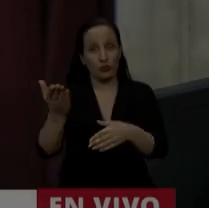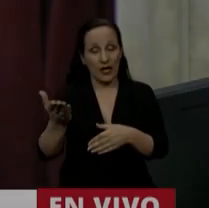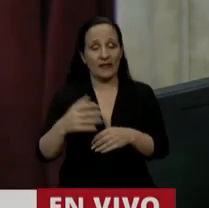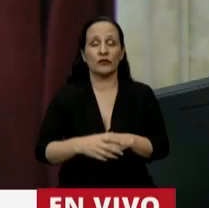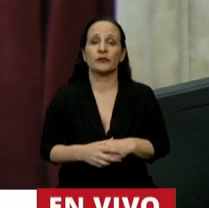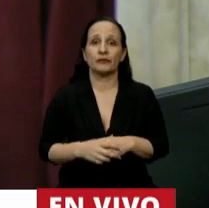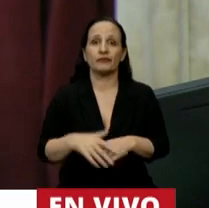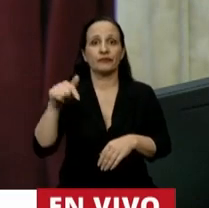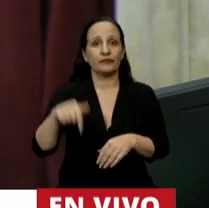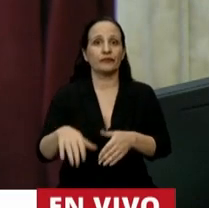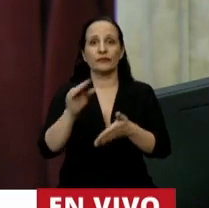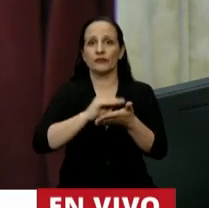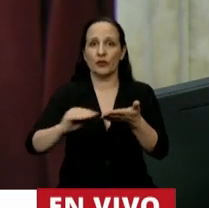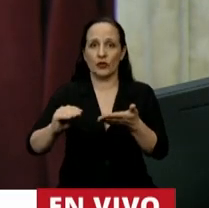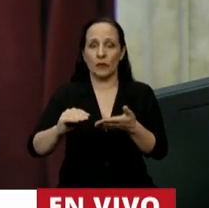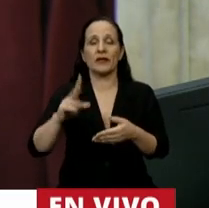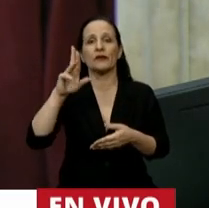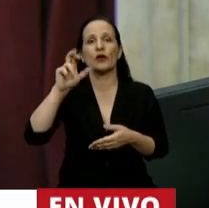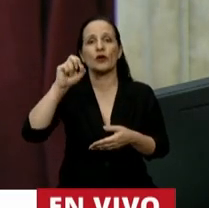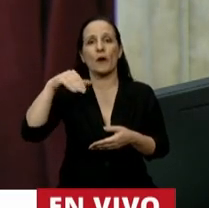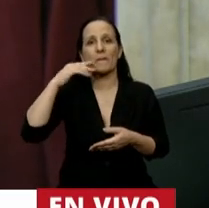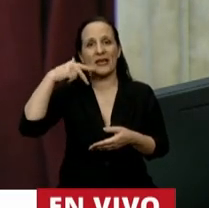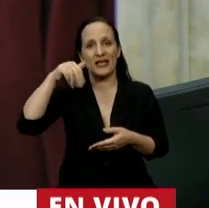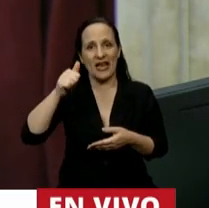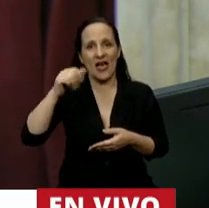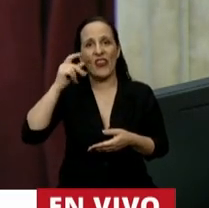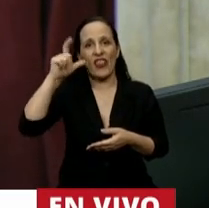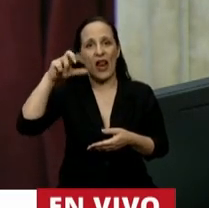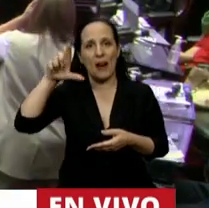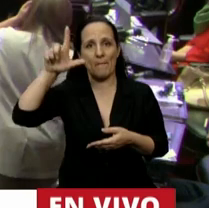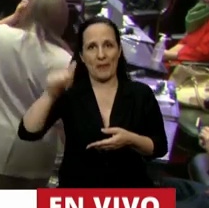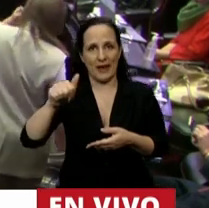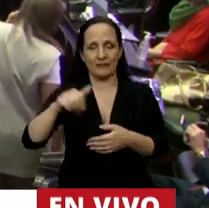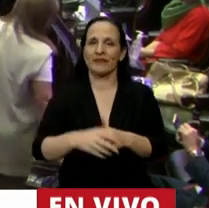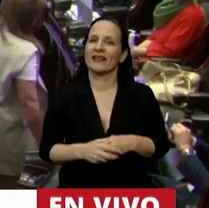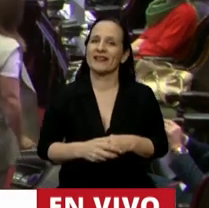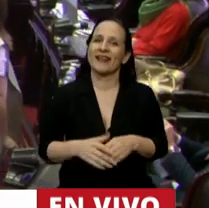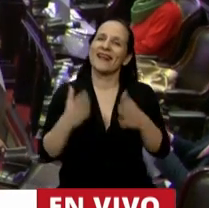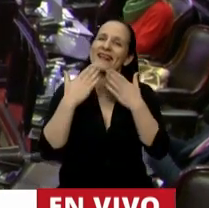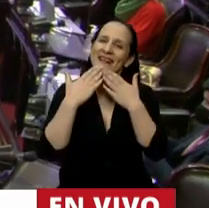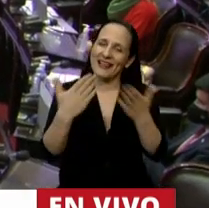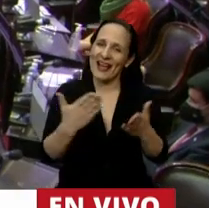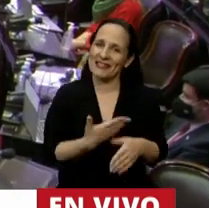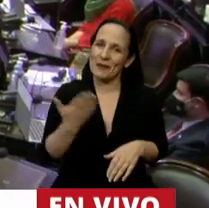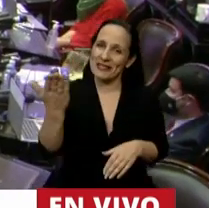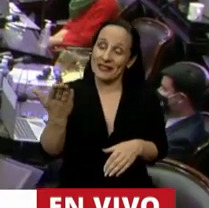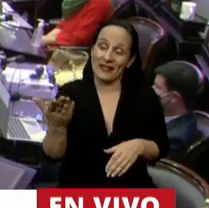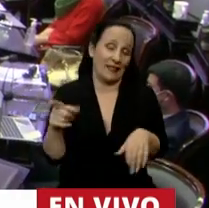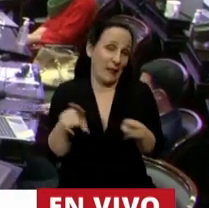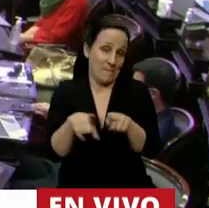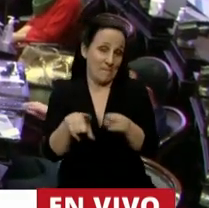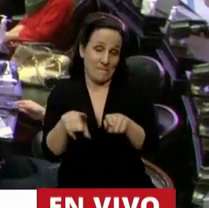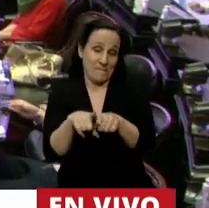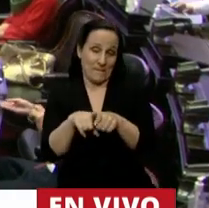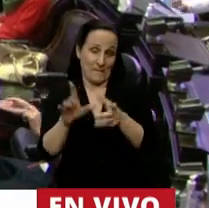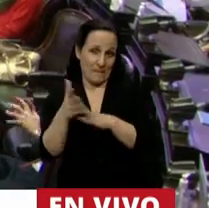Tiene la palabra la diputada Romina del Pla. Muchas gracias, señor Presidente. Bueno, en el mismo sentido,